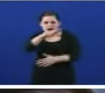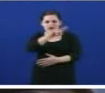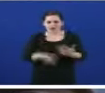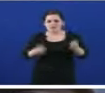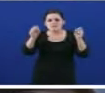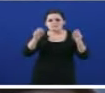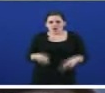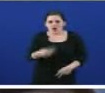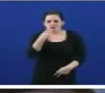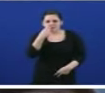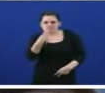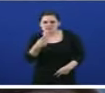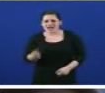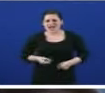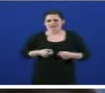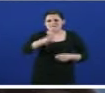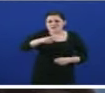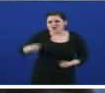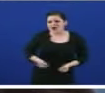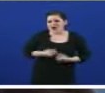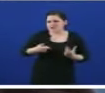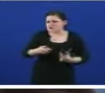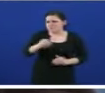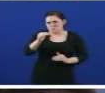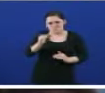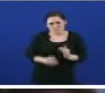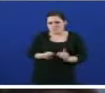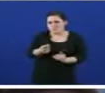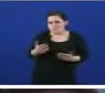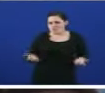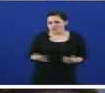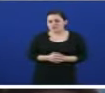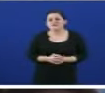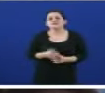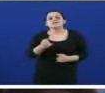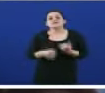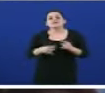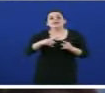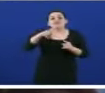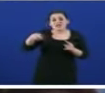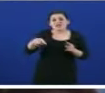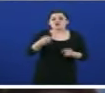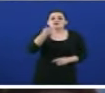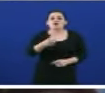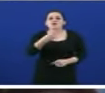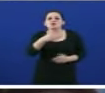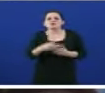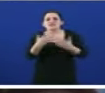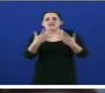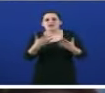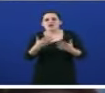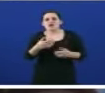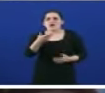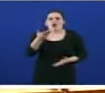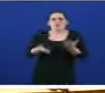pernoctacións como en gasto medio por visitante. E non se trata de que os datos deste xacobeo 2010 sean piores